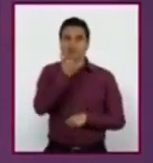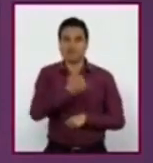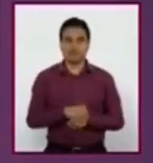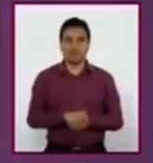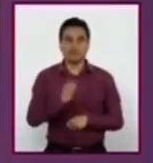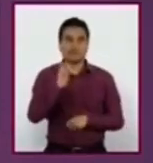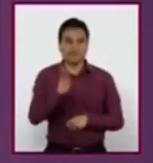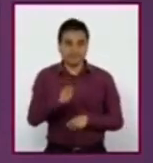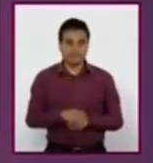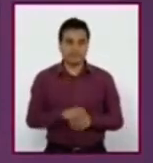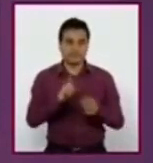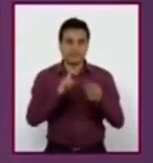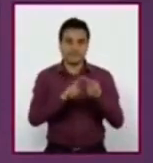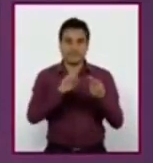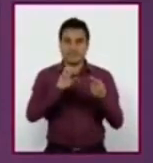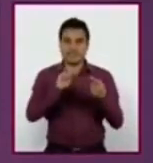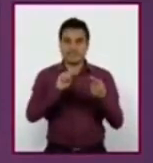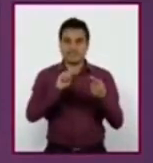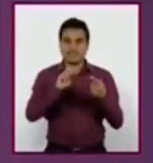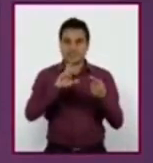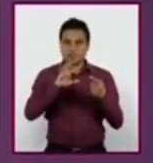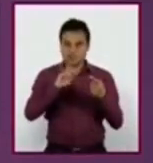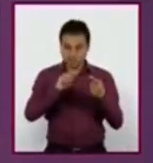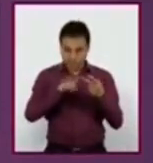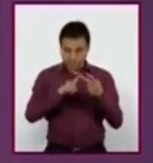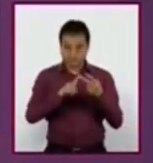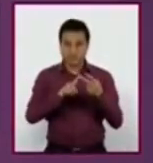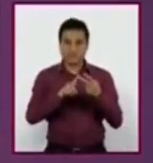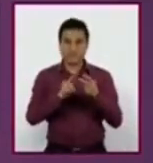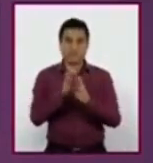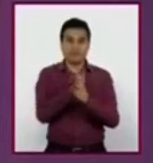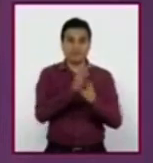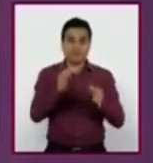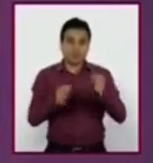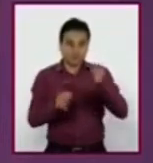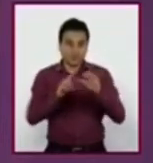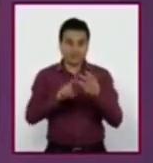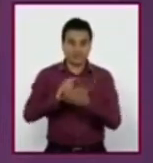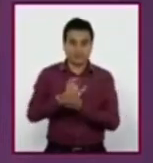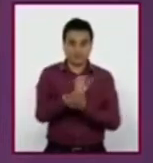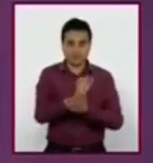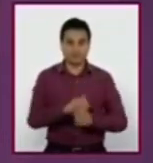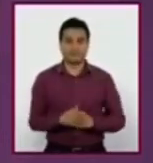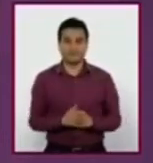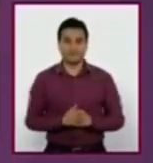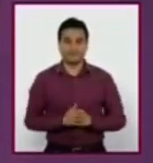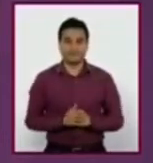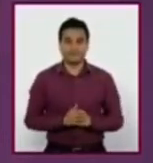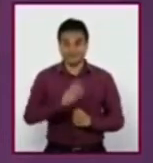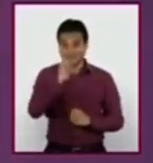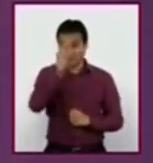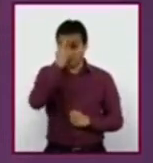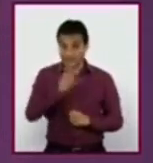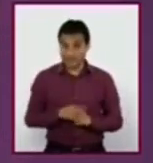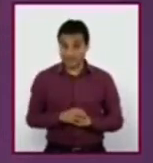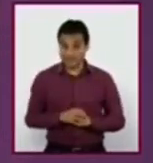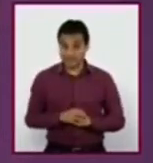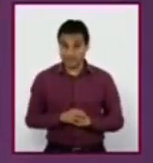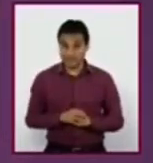estereotipo. Inciso B, prejuicio. Inciso C, discriminación. ¿Recordaron la respuesta?